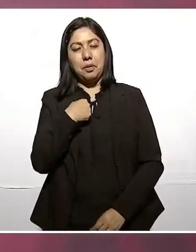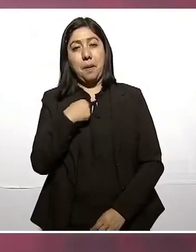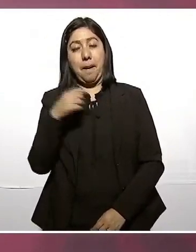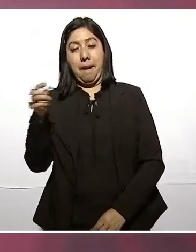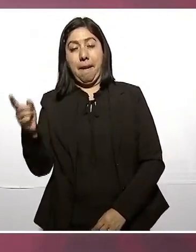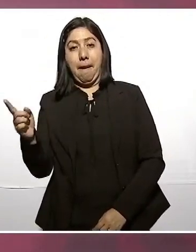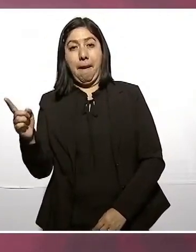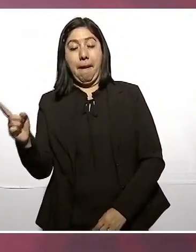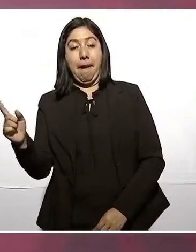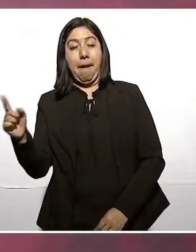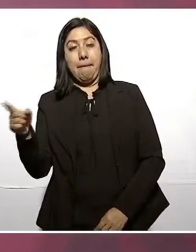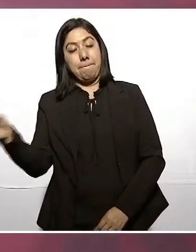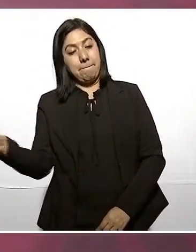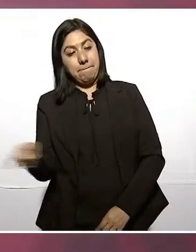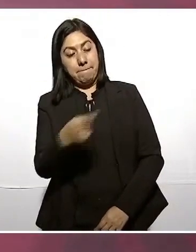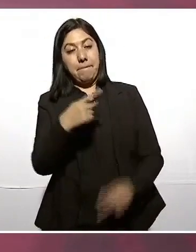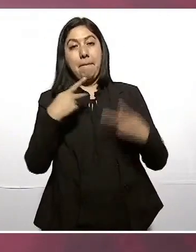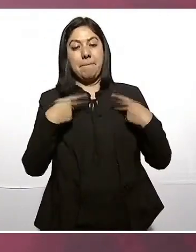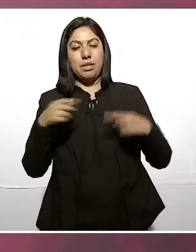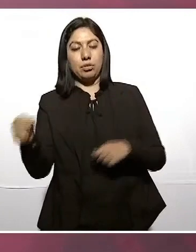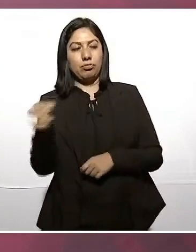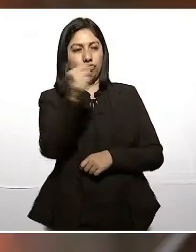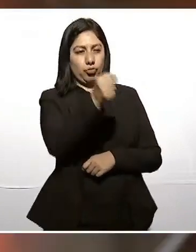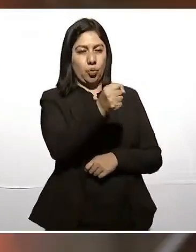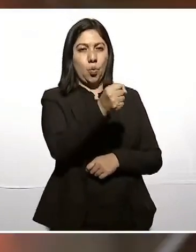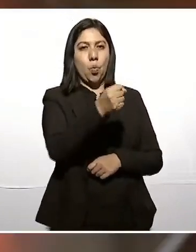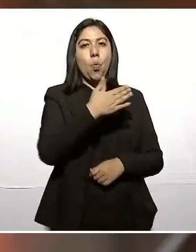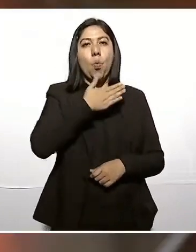de distrito,